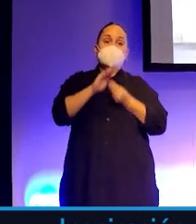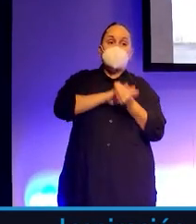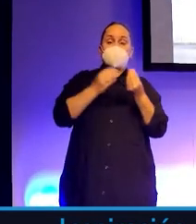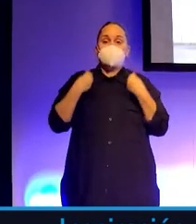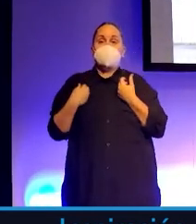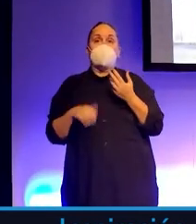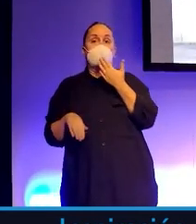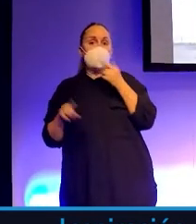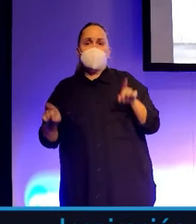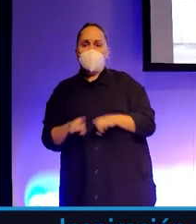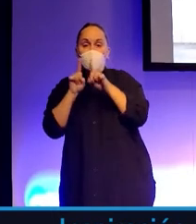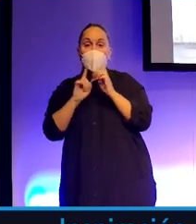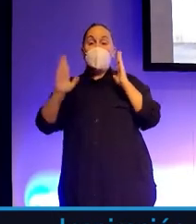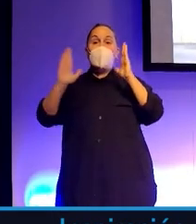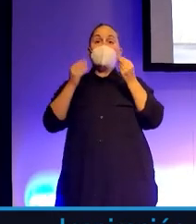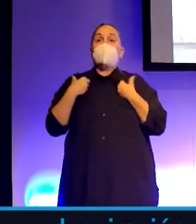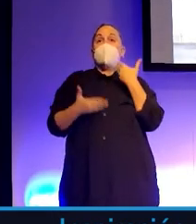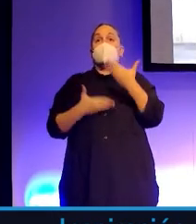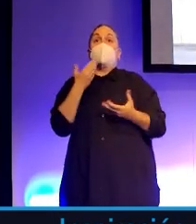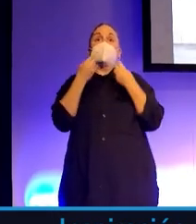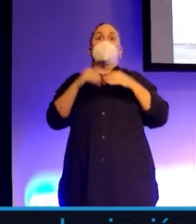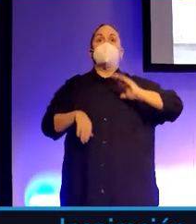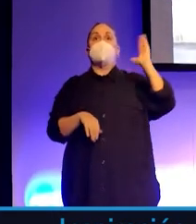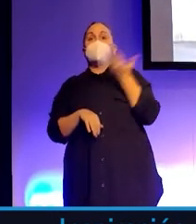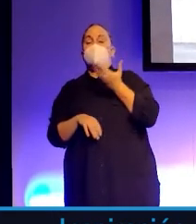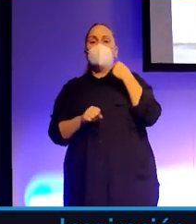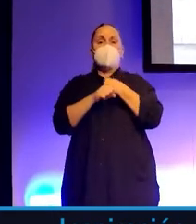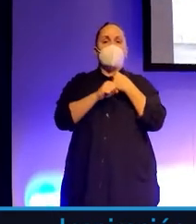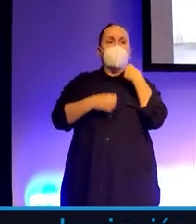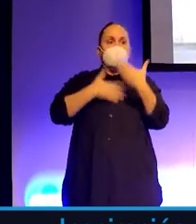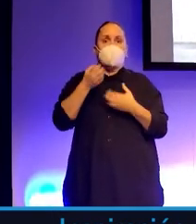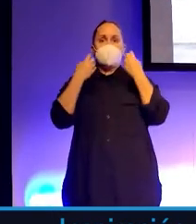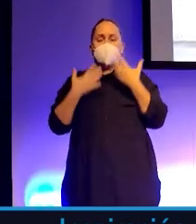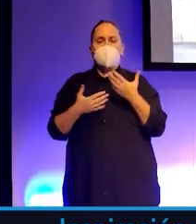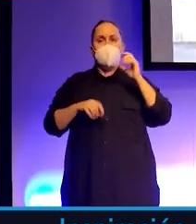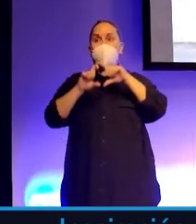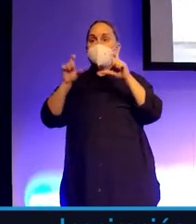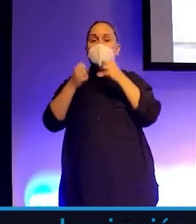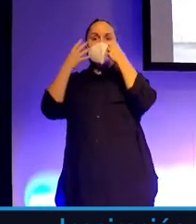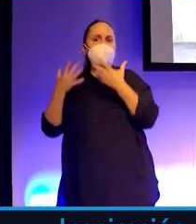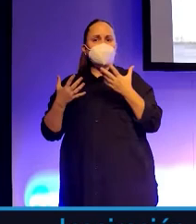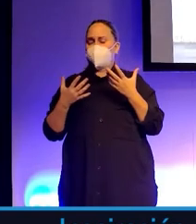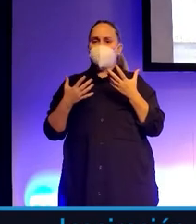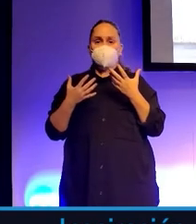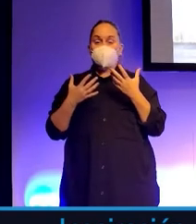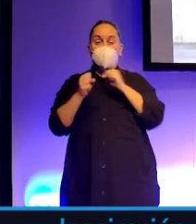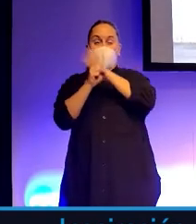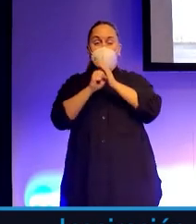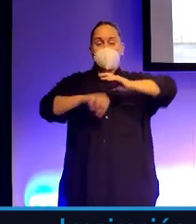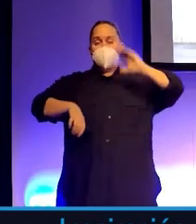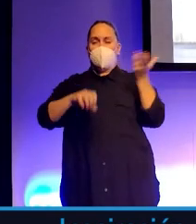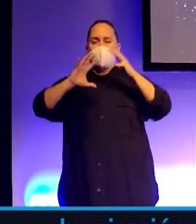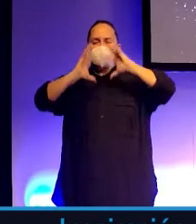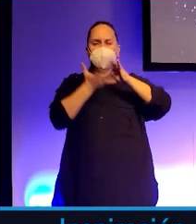edad, no importa el momento vital y el momento laboral o el momento empresarial, el mundo se nos puso patas para